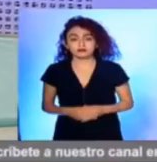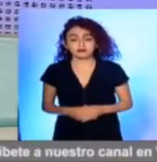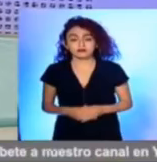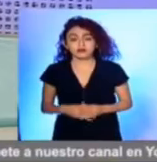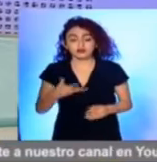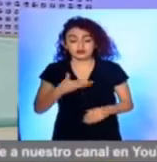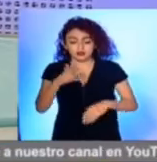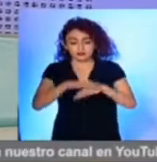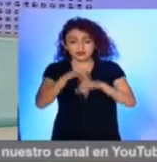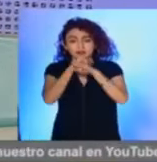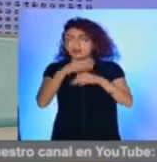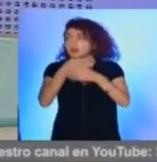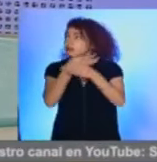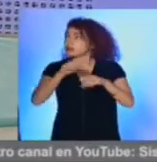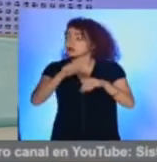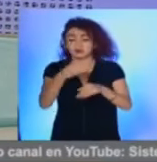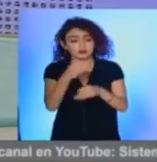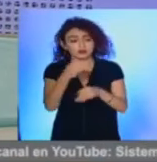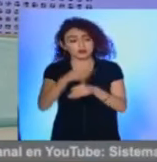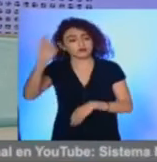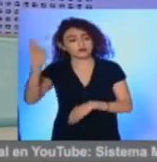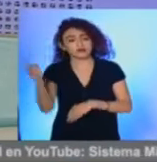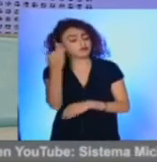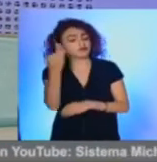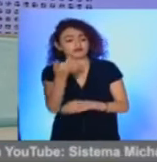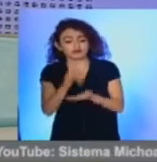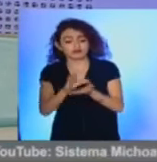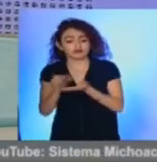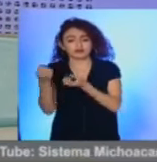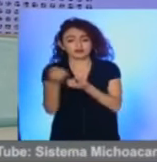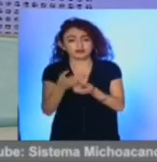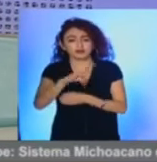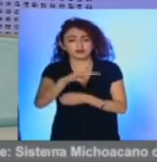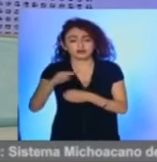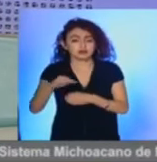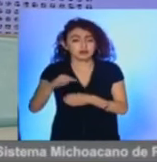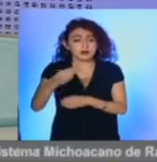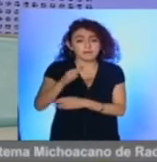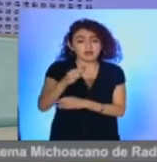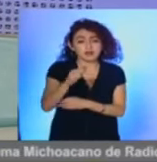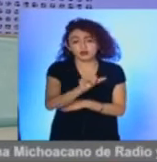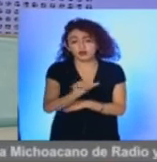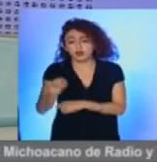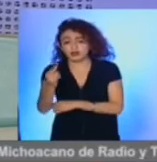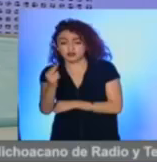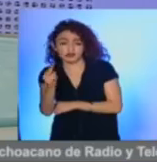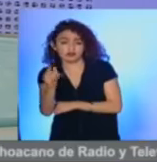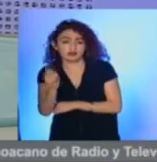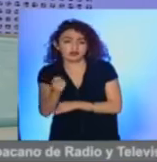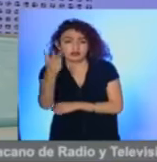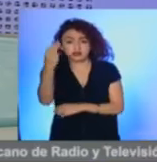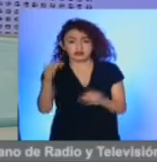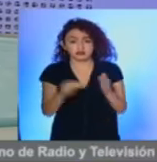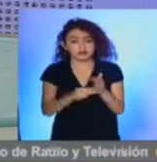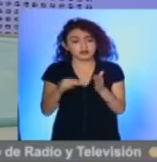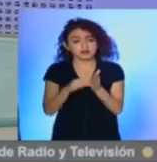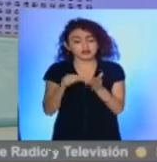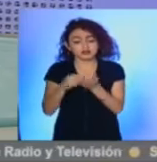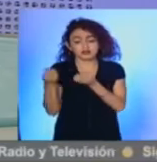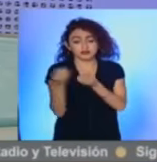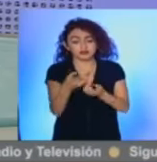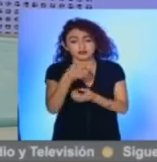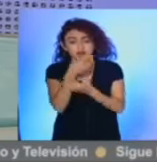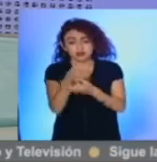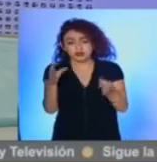Tenemos más información en SM Noticia. La federación no transfirió a Michoacán entre mayo y noviembre cerca de 3 mil millones de pesos. Esto lo